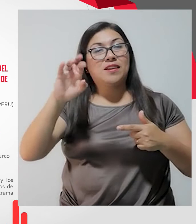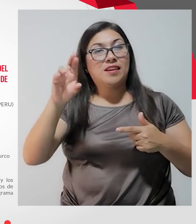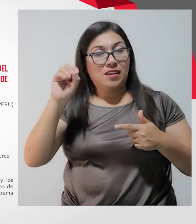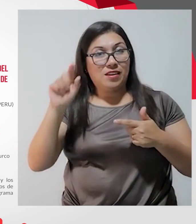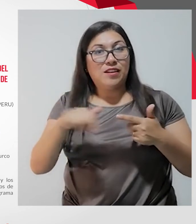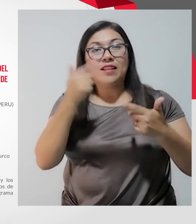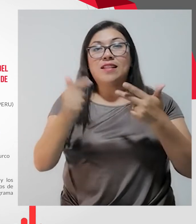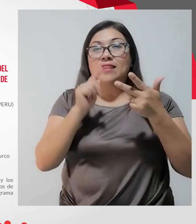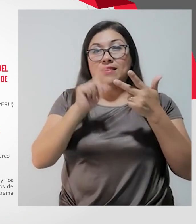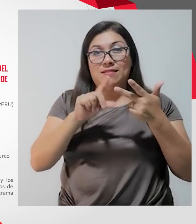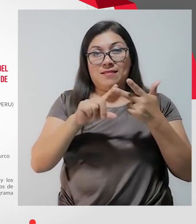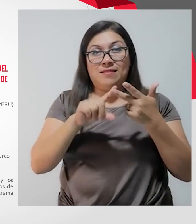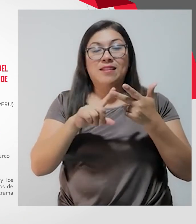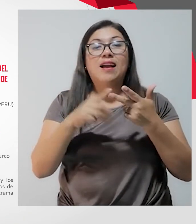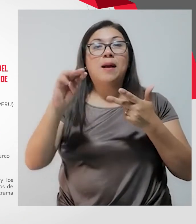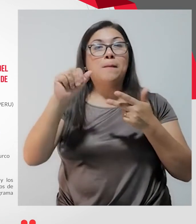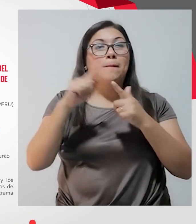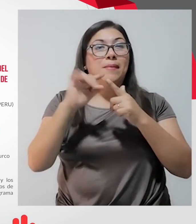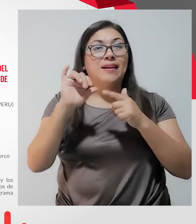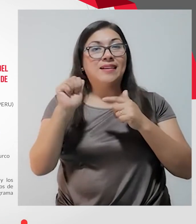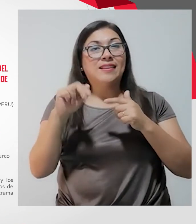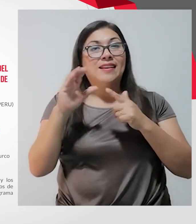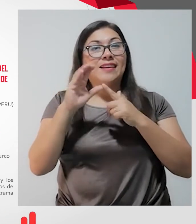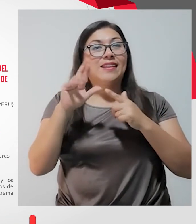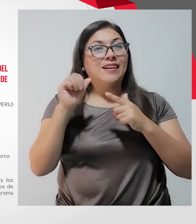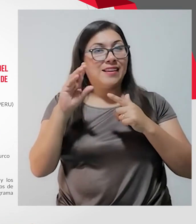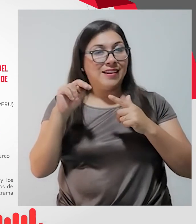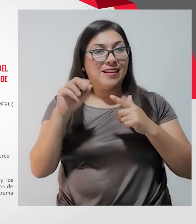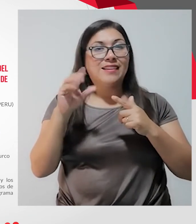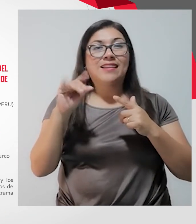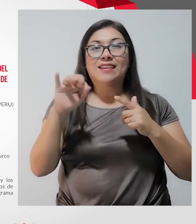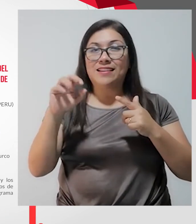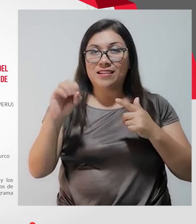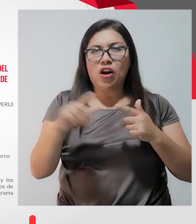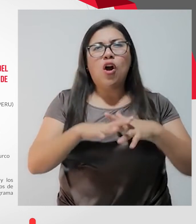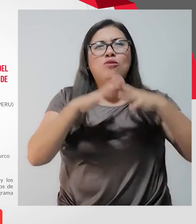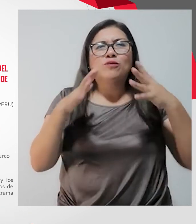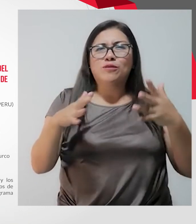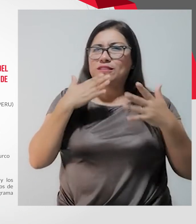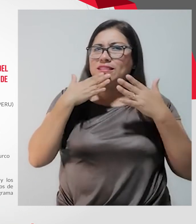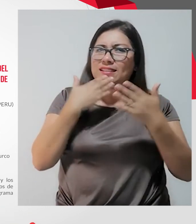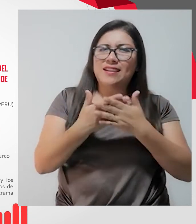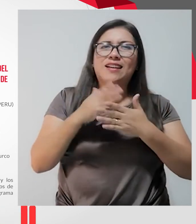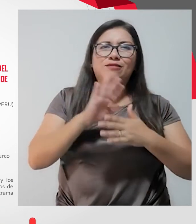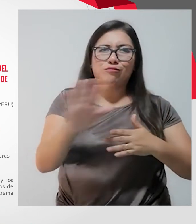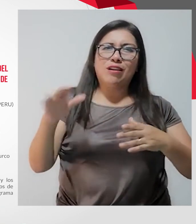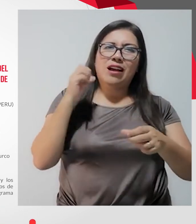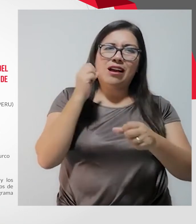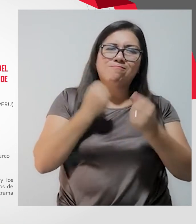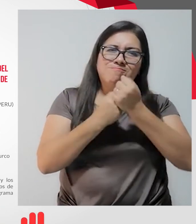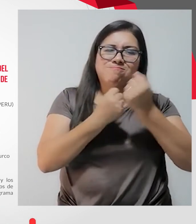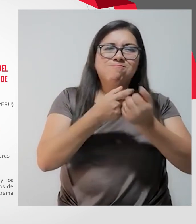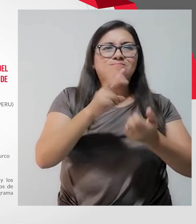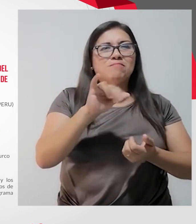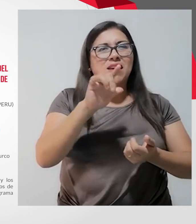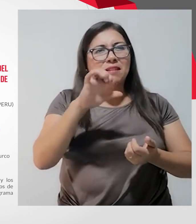Mori. Y el tercer puesto para Matías Granadino Baldión. Muchísimas gracias por todo su apoyo,